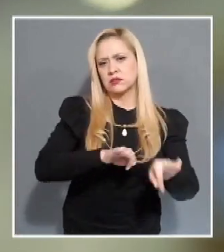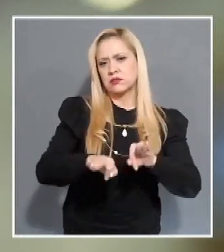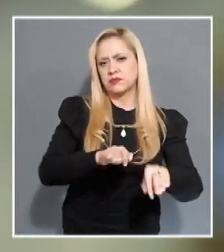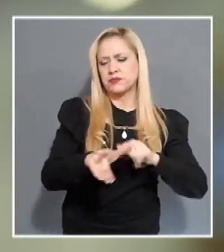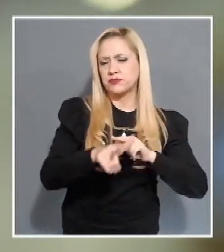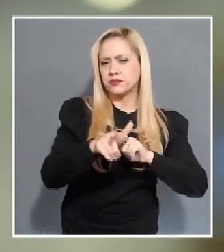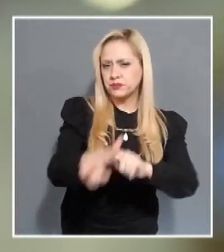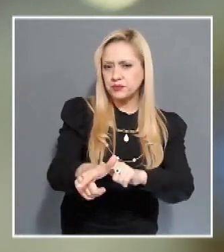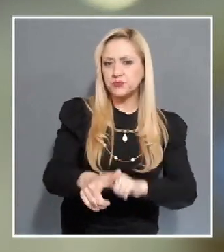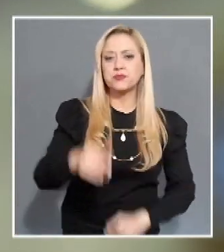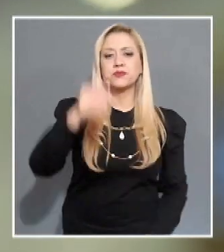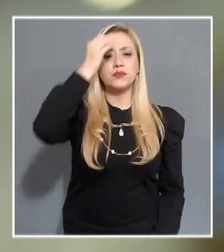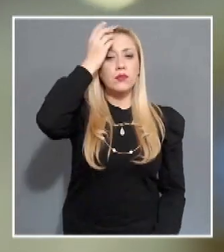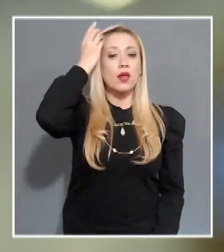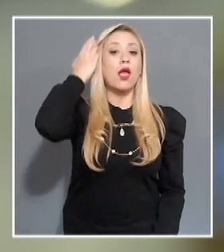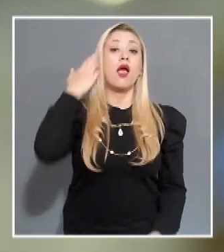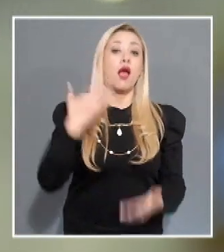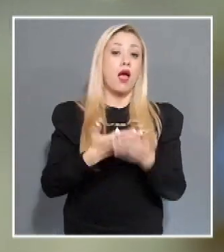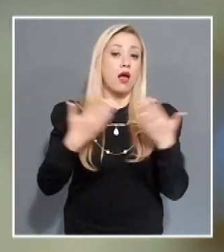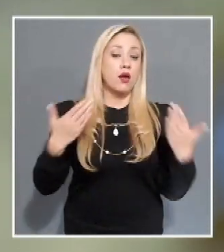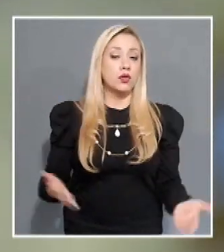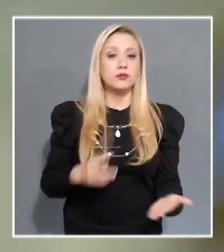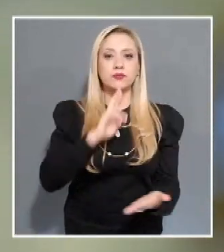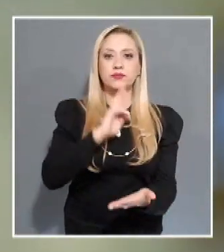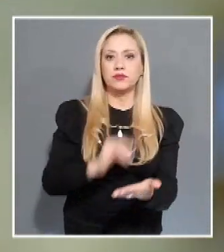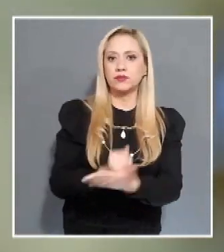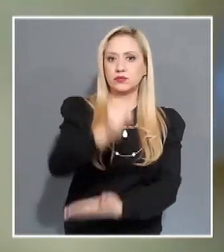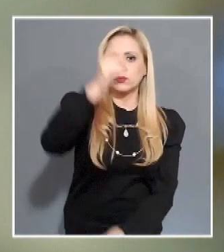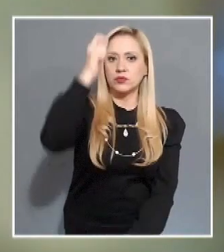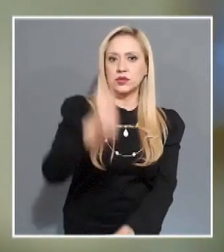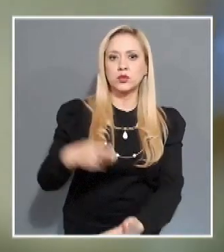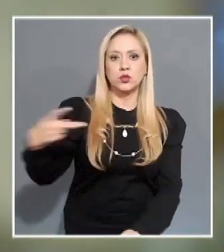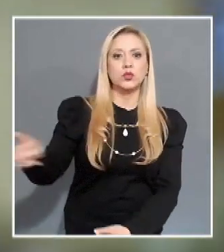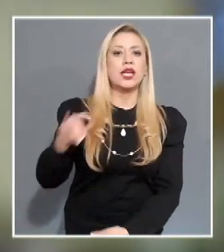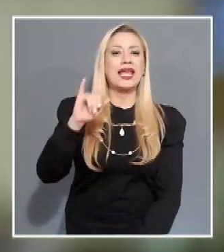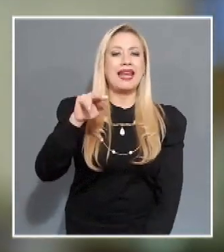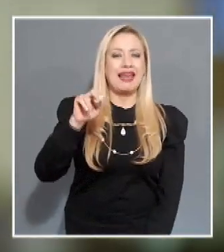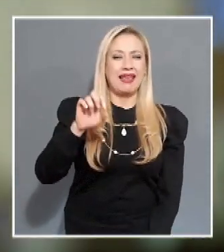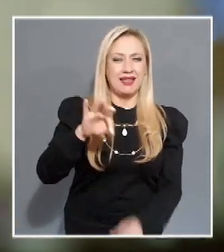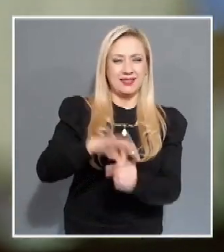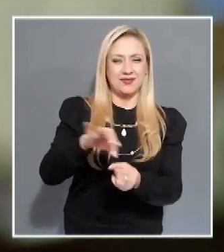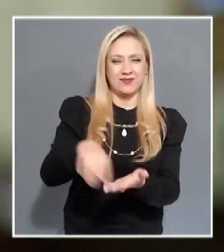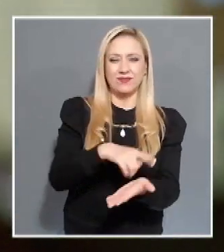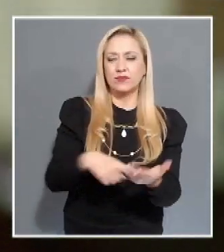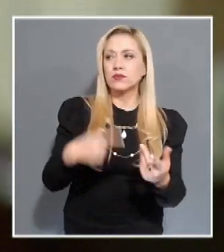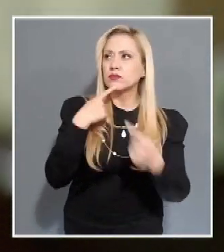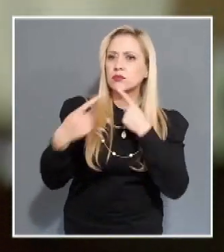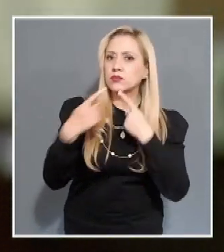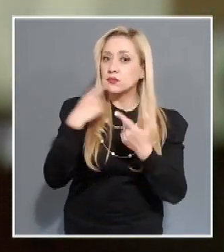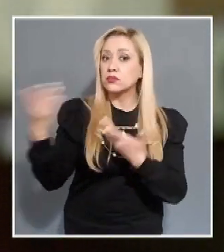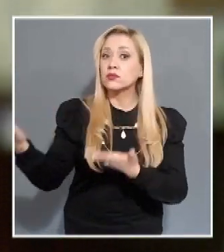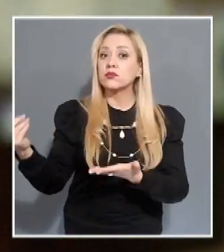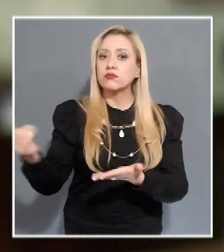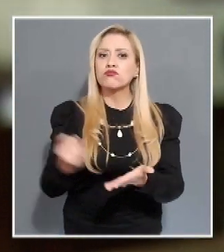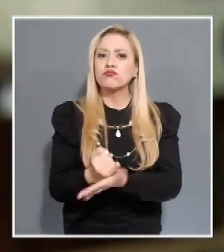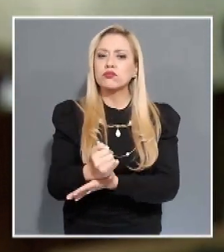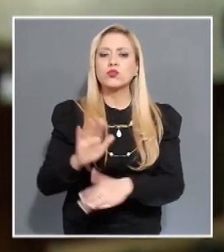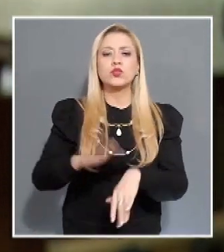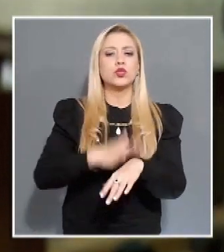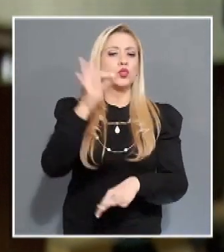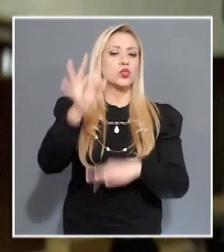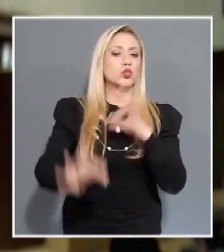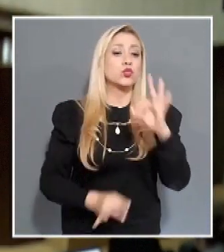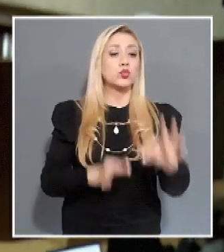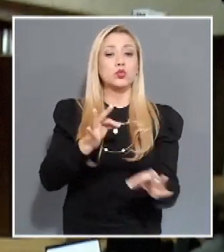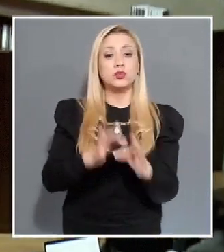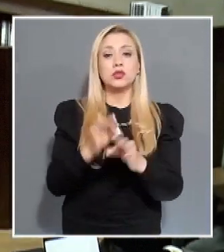Electoral confirmó la resolución del Consejo General del INE en la que emitió los lineamientos para verificar el cumplimiento de la autoascripción